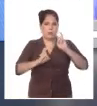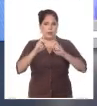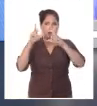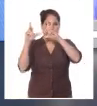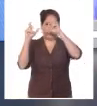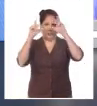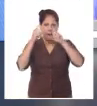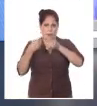Cerramos así las breves nacionales.